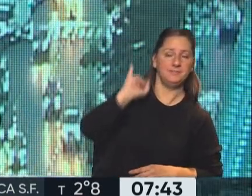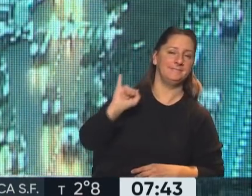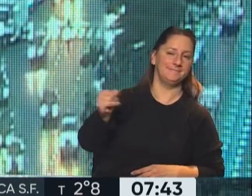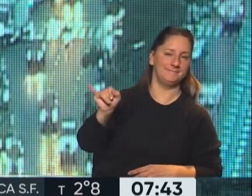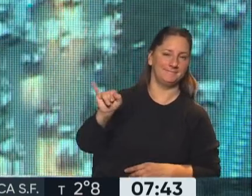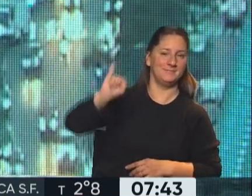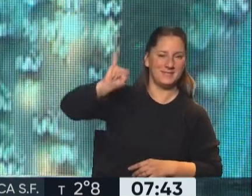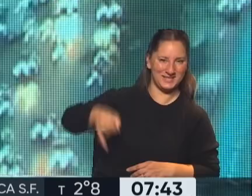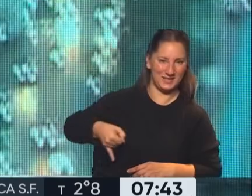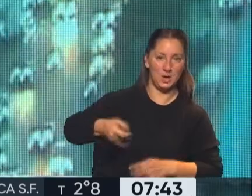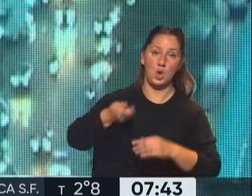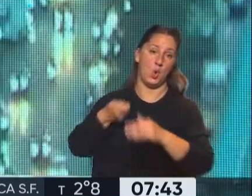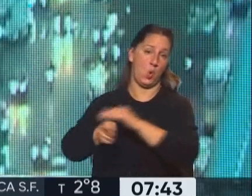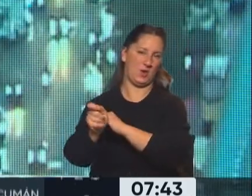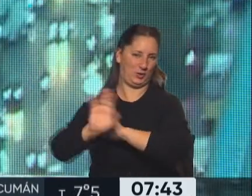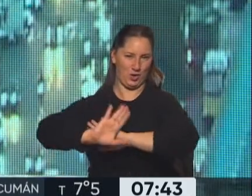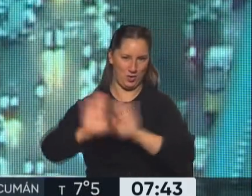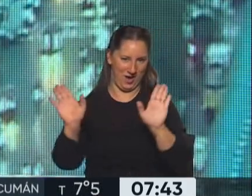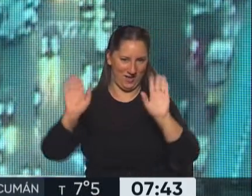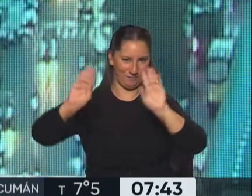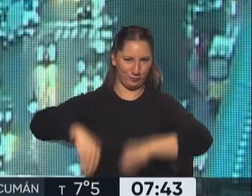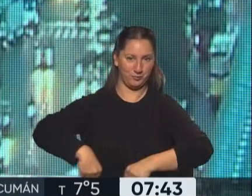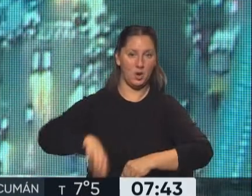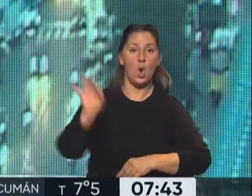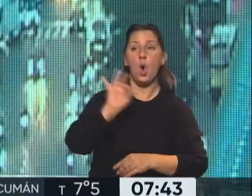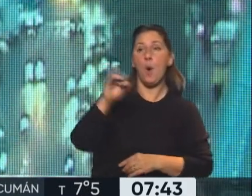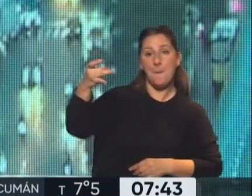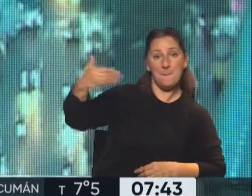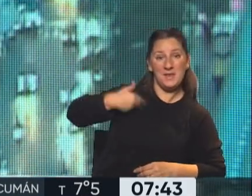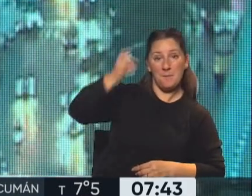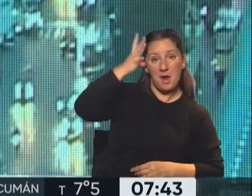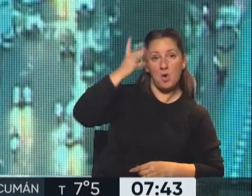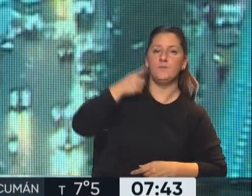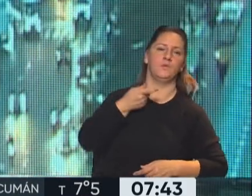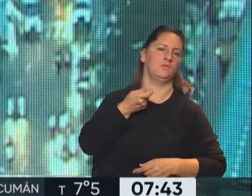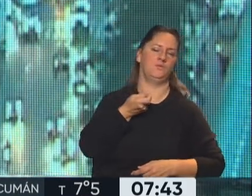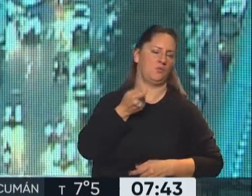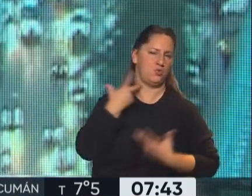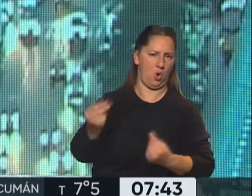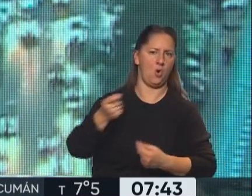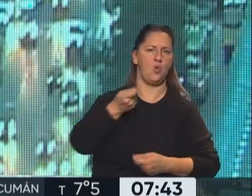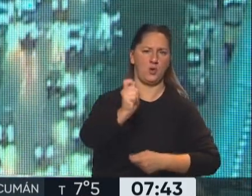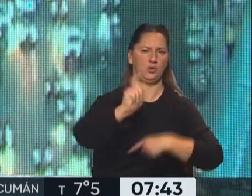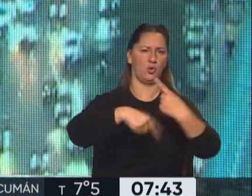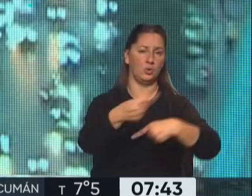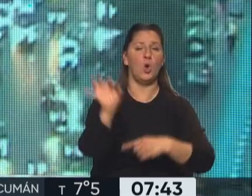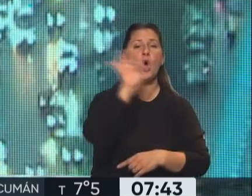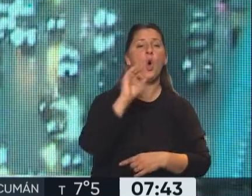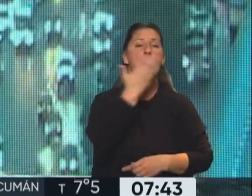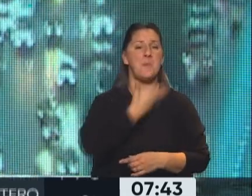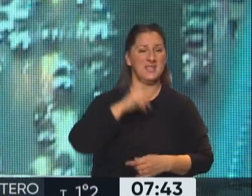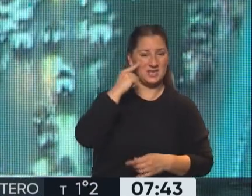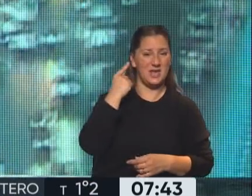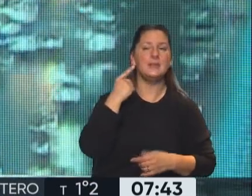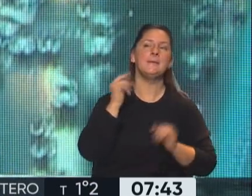disculpa y el juicio se termina, o que no la acepte y el juicio siga, o que el propio presidente diga, bueno, sí, es